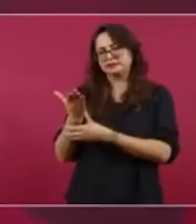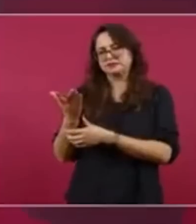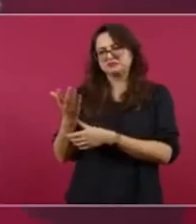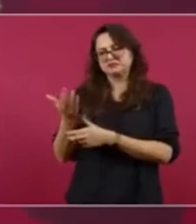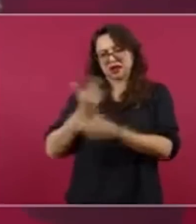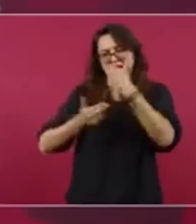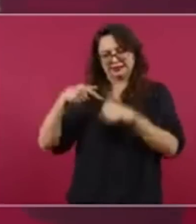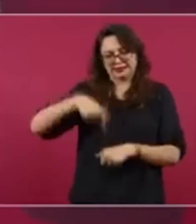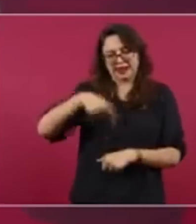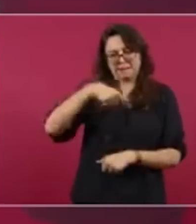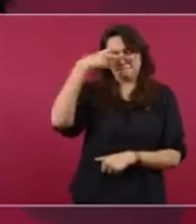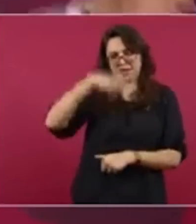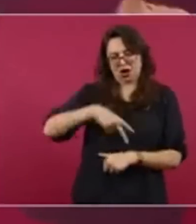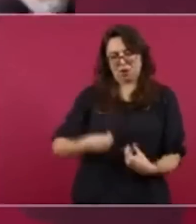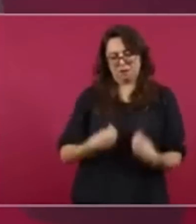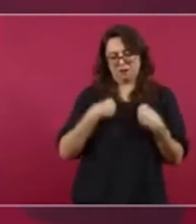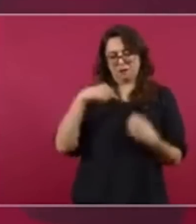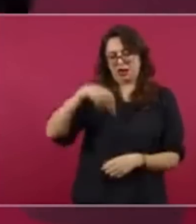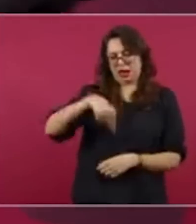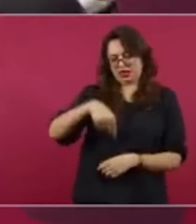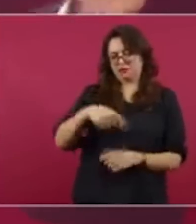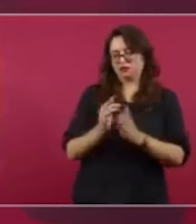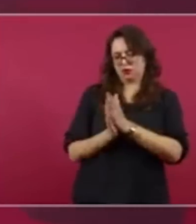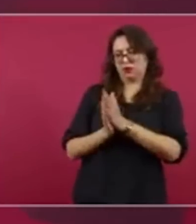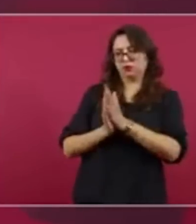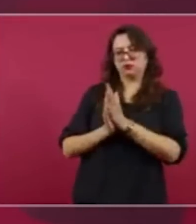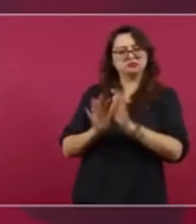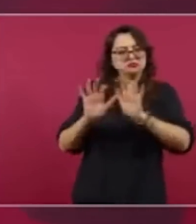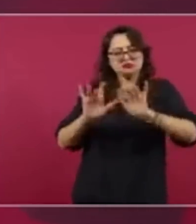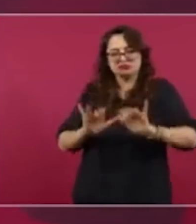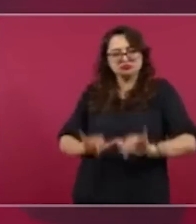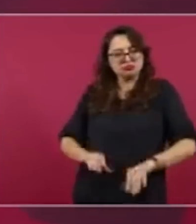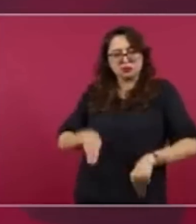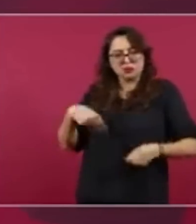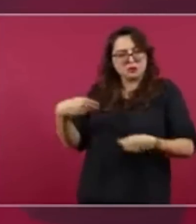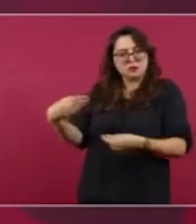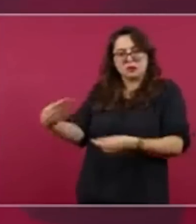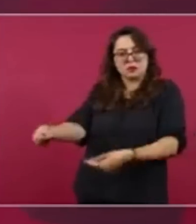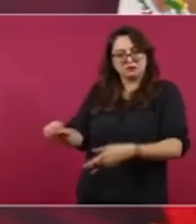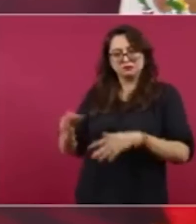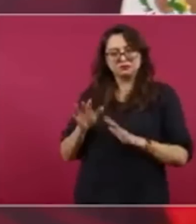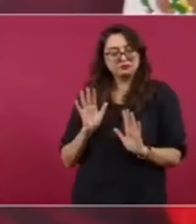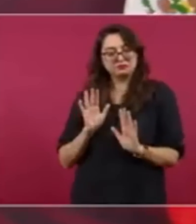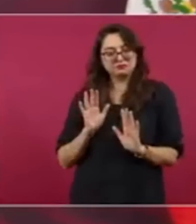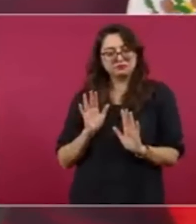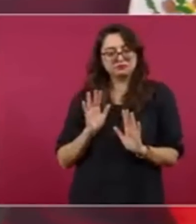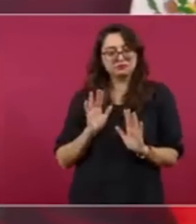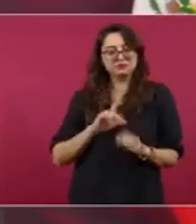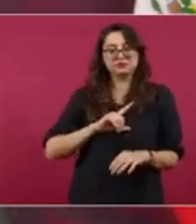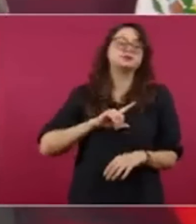Entonces, la candidata, porque van a haber elecciones en Guatemala,